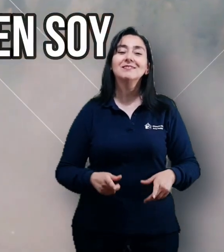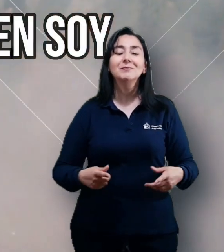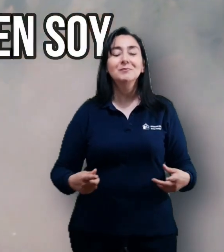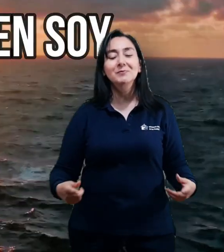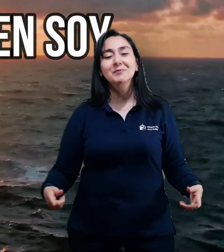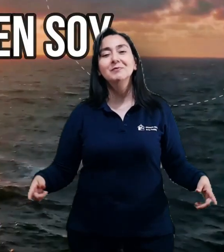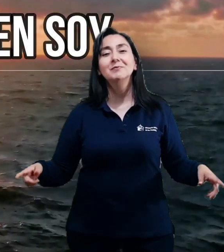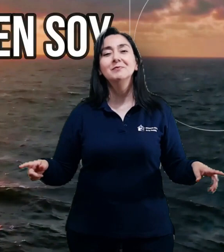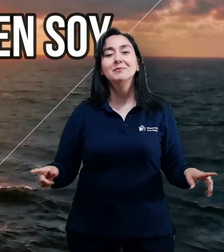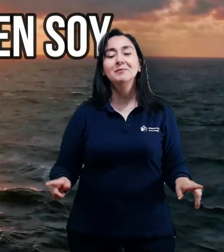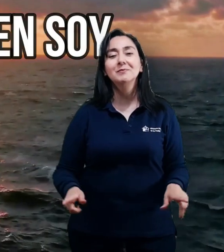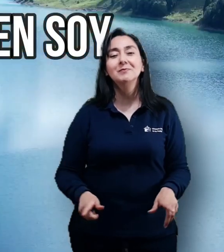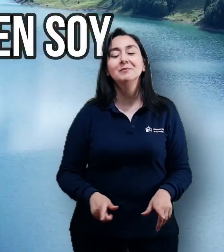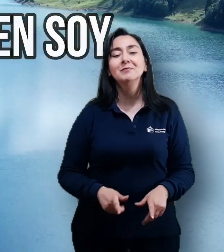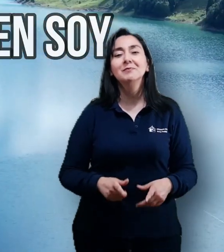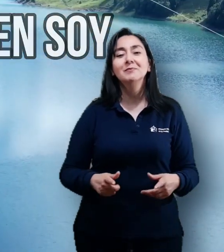El cambia transforma El poder que cambia mi ser, a